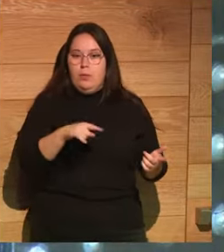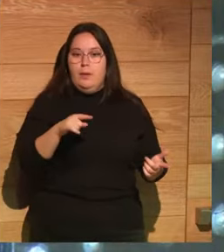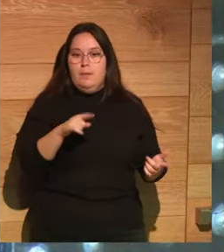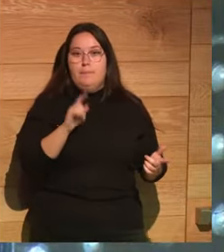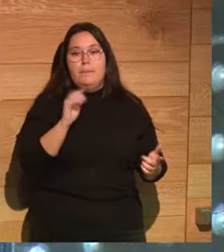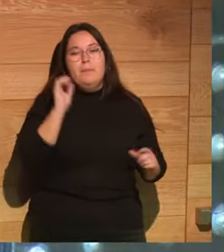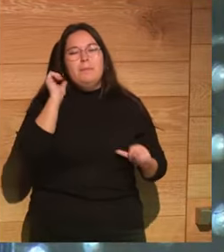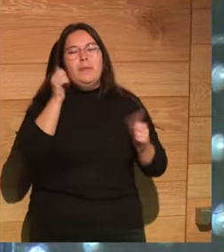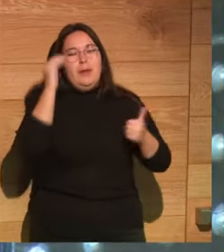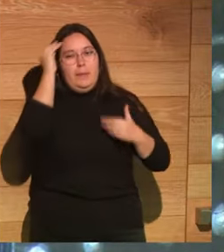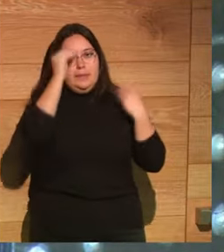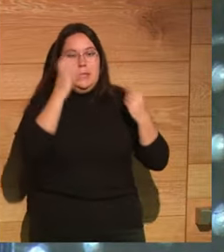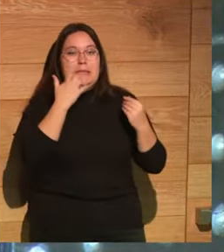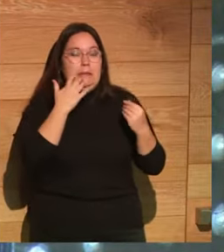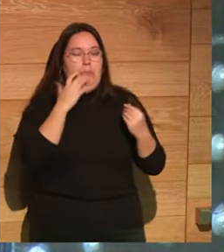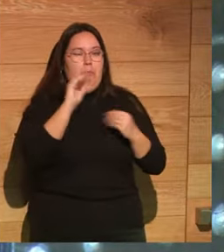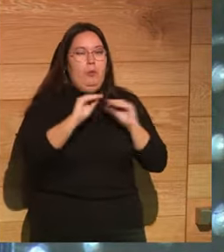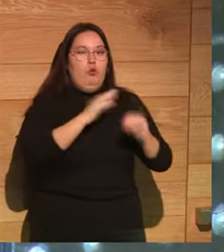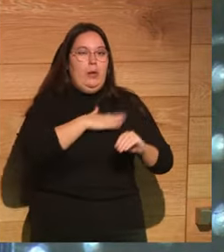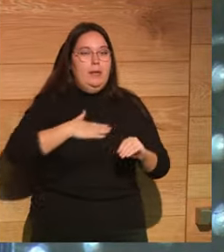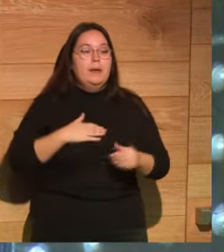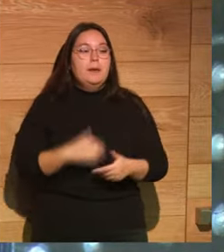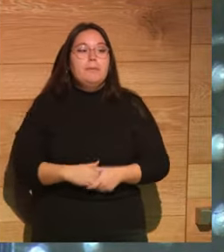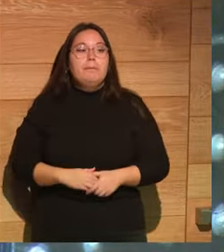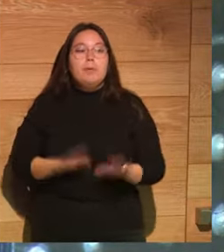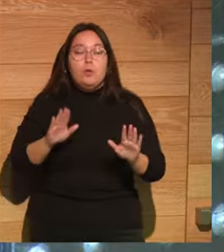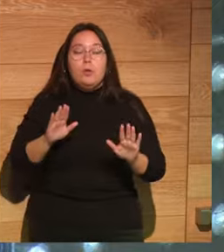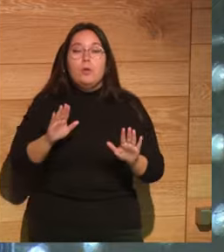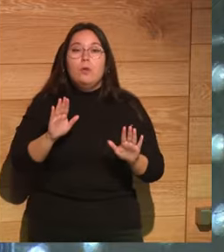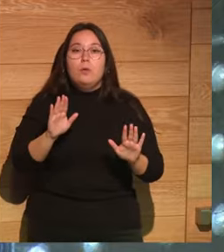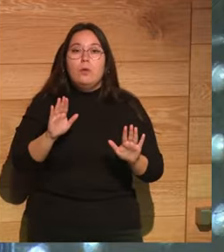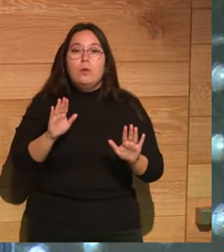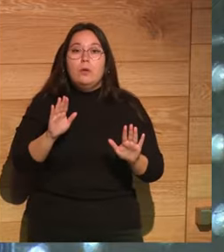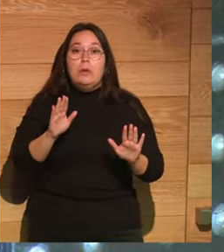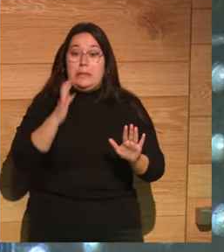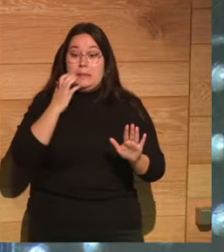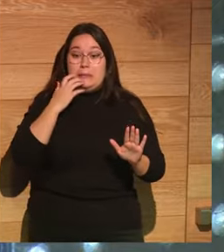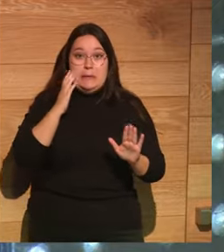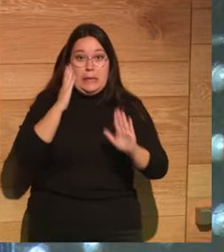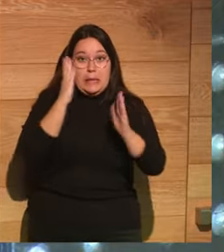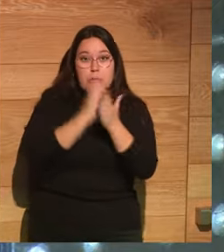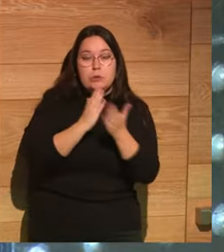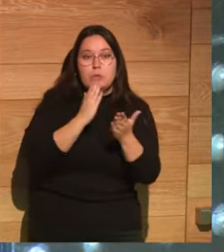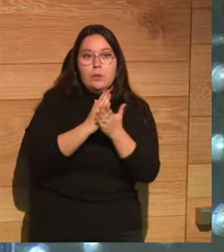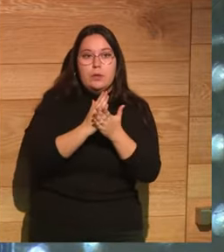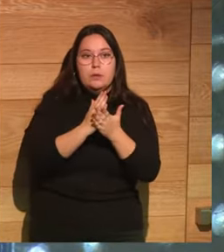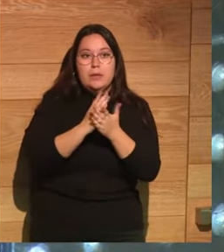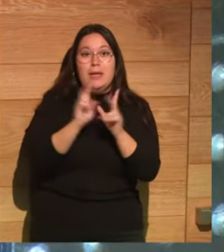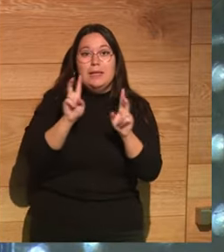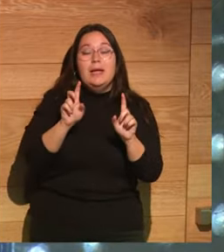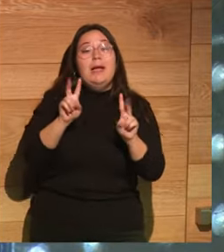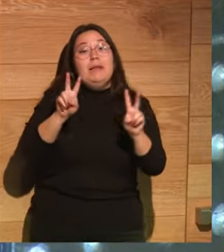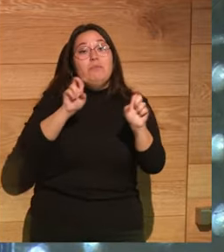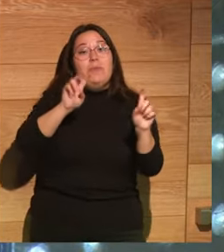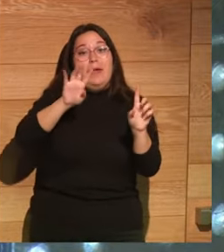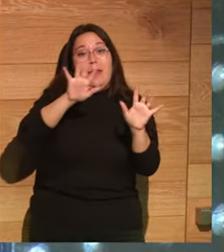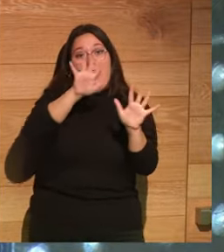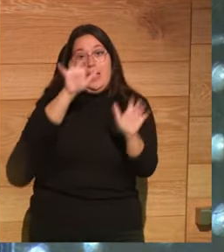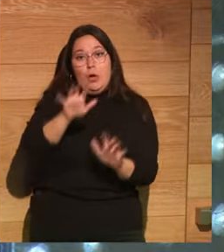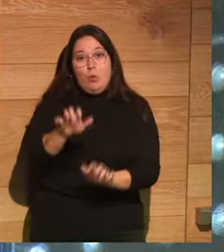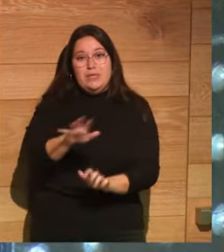preguntas que enseguida vamos a ir con las preguntas pero se ve incluso cuando estudias encuestación y cómo hacer encuestas